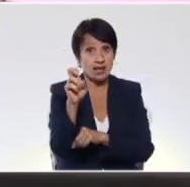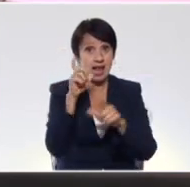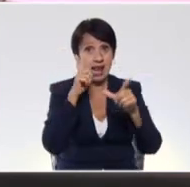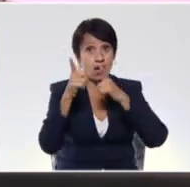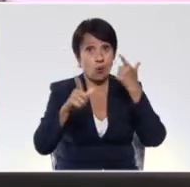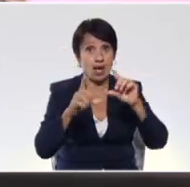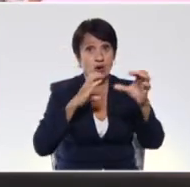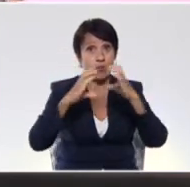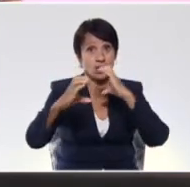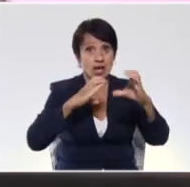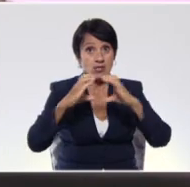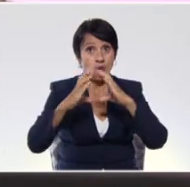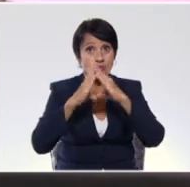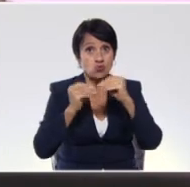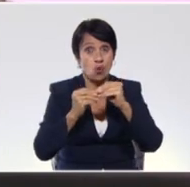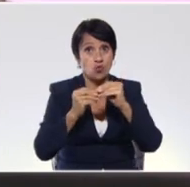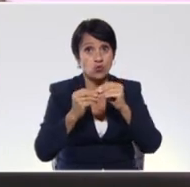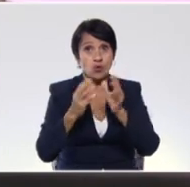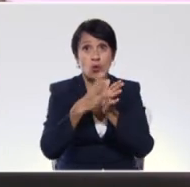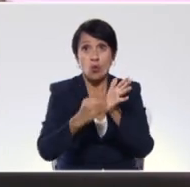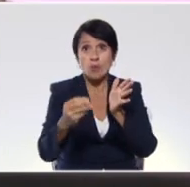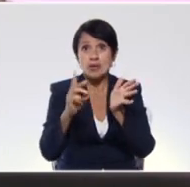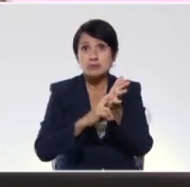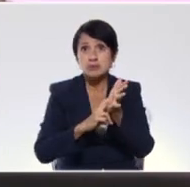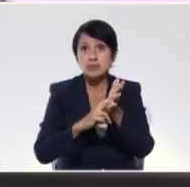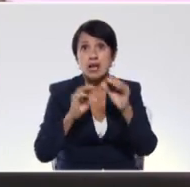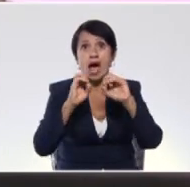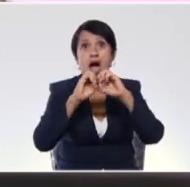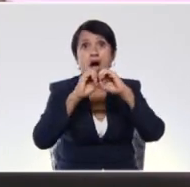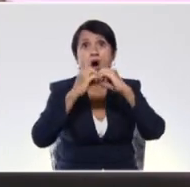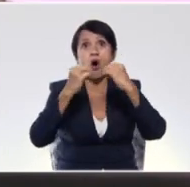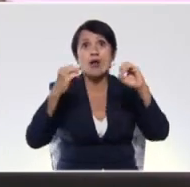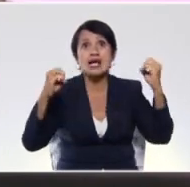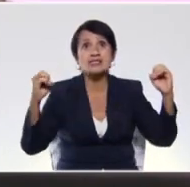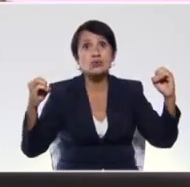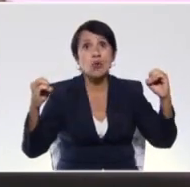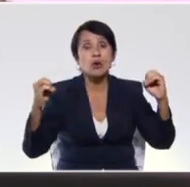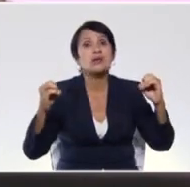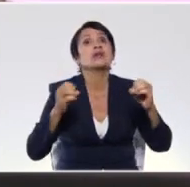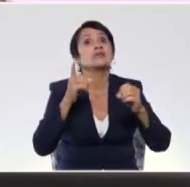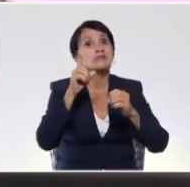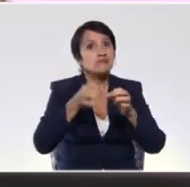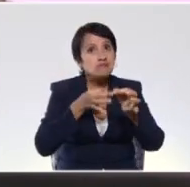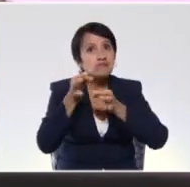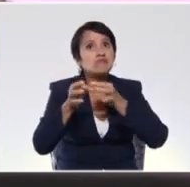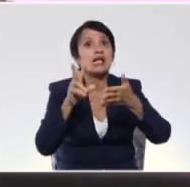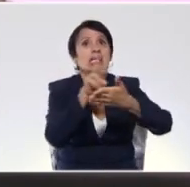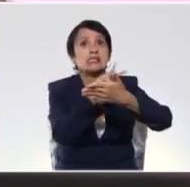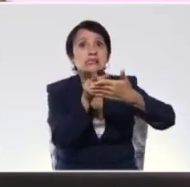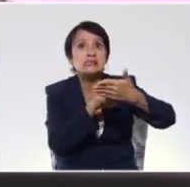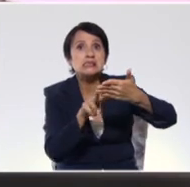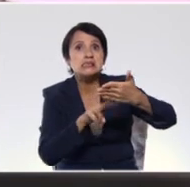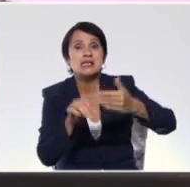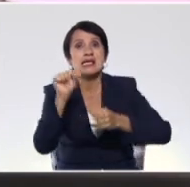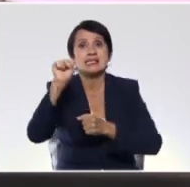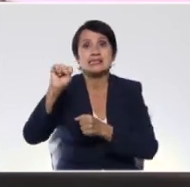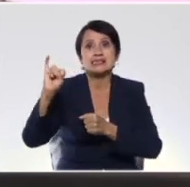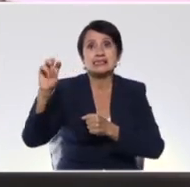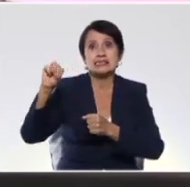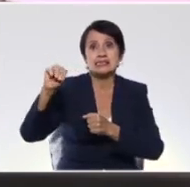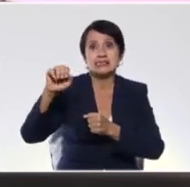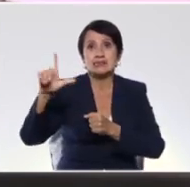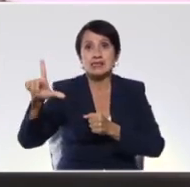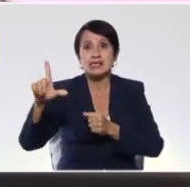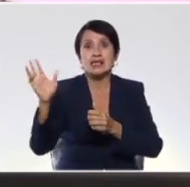y Comunicación estaremos repasando el tema de la oración. También vamos a hablar de los recursos literarios, del símil y la metáfora.